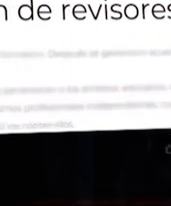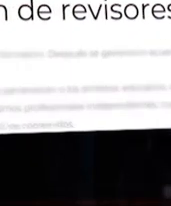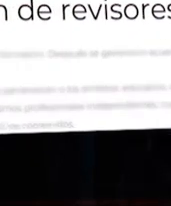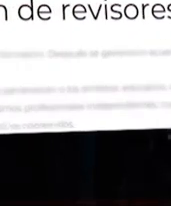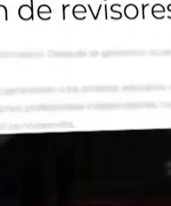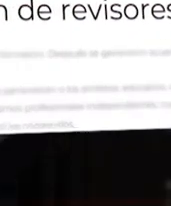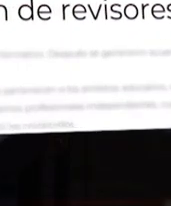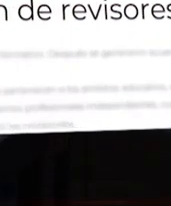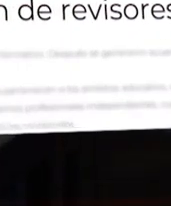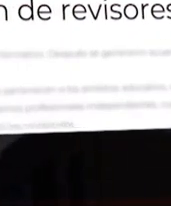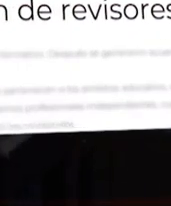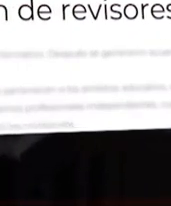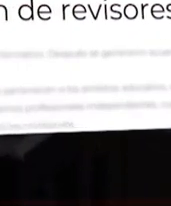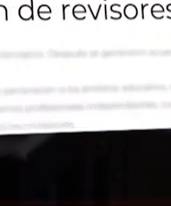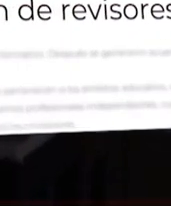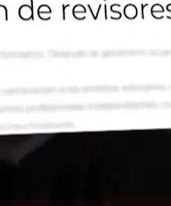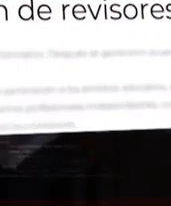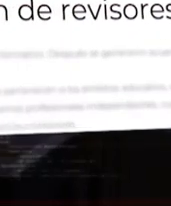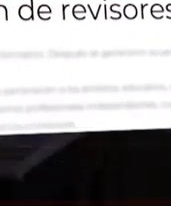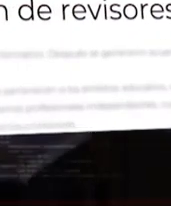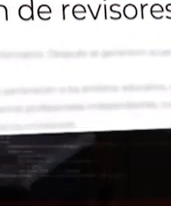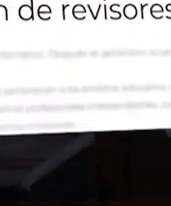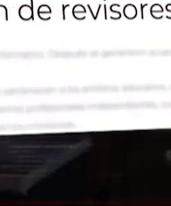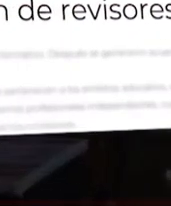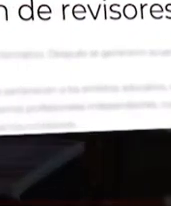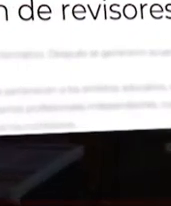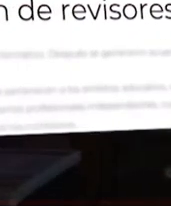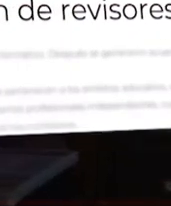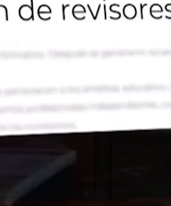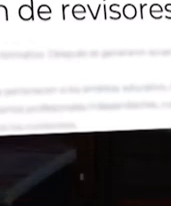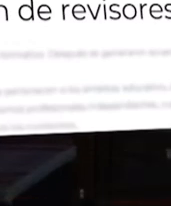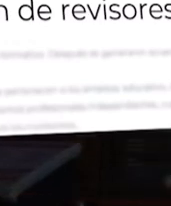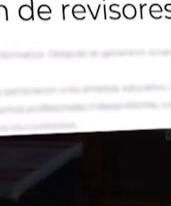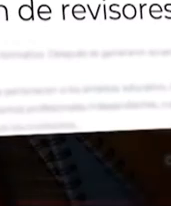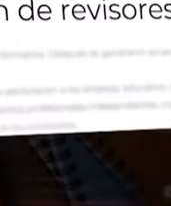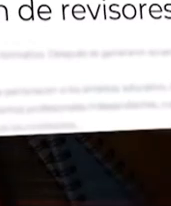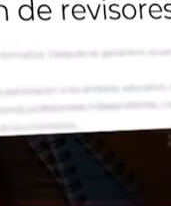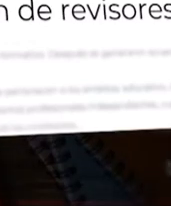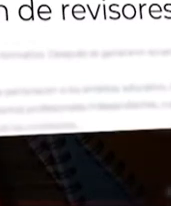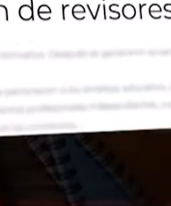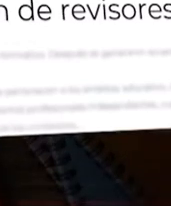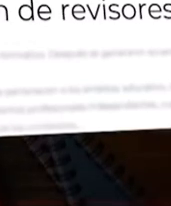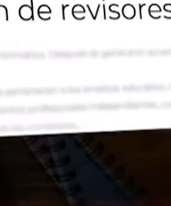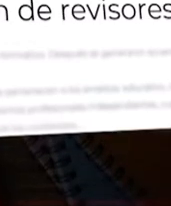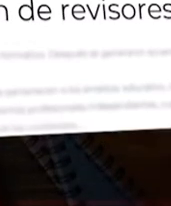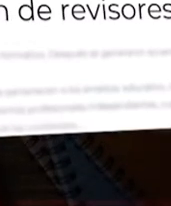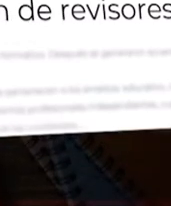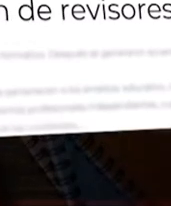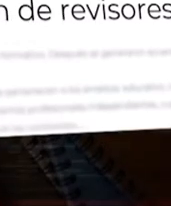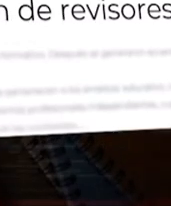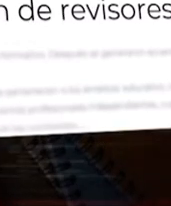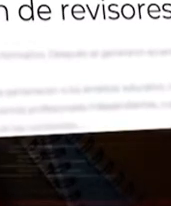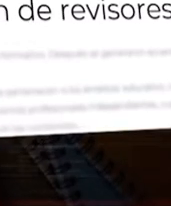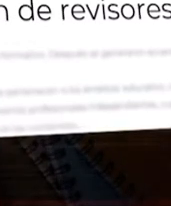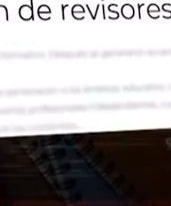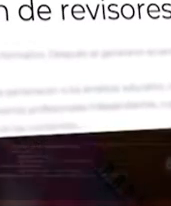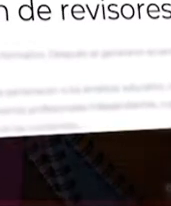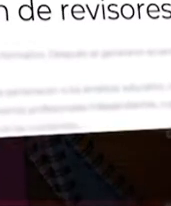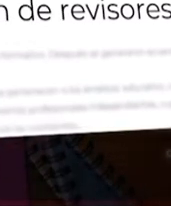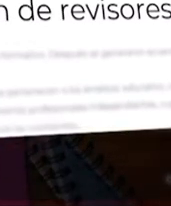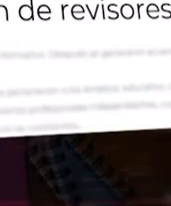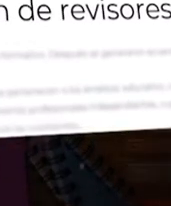adscripción de los ámbitos educativo, cultural federal y estatal, del gobierno federal y organismos